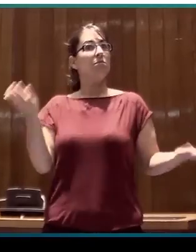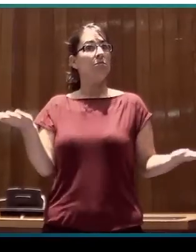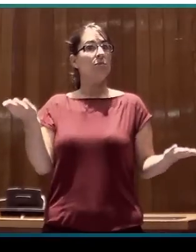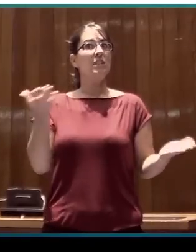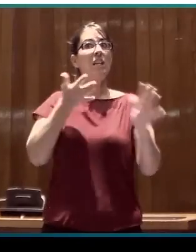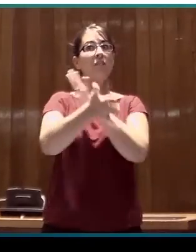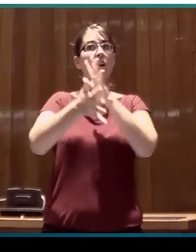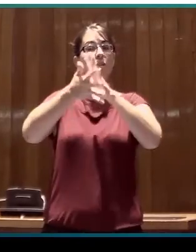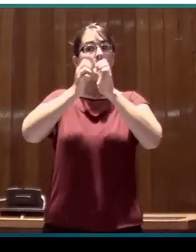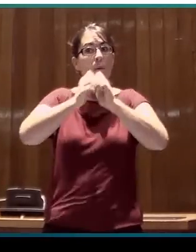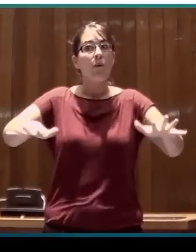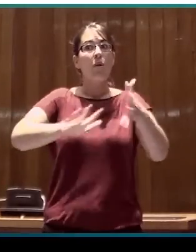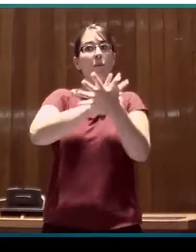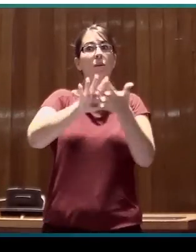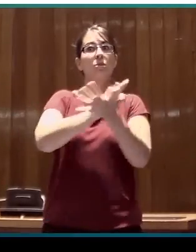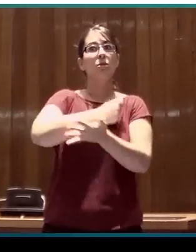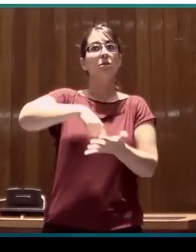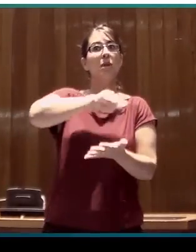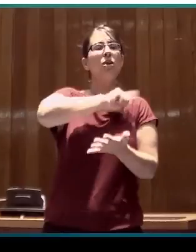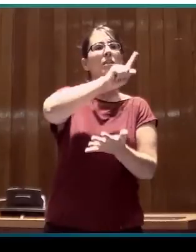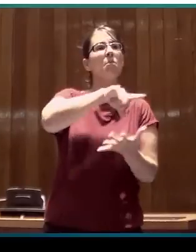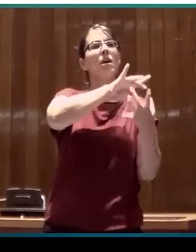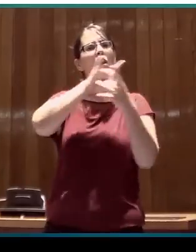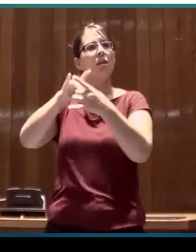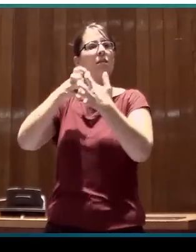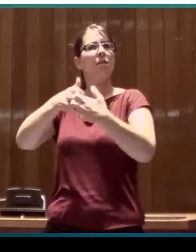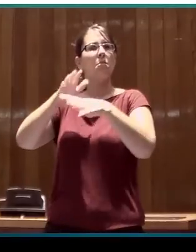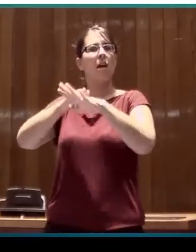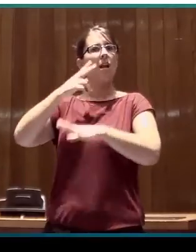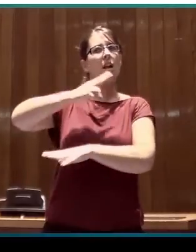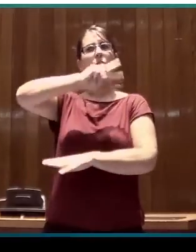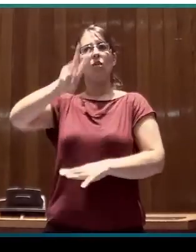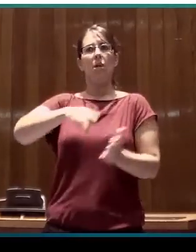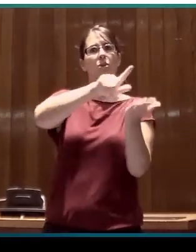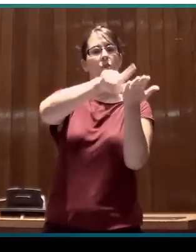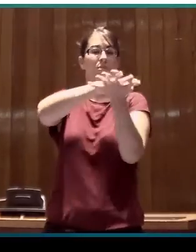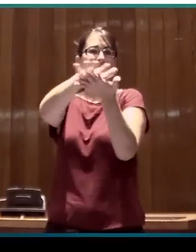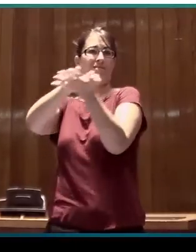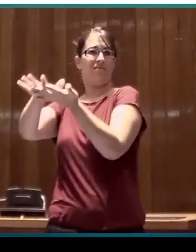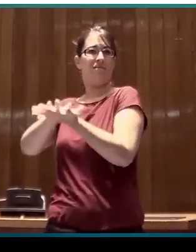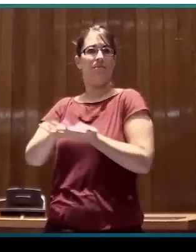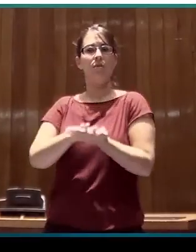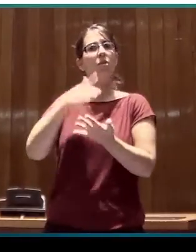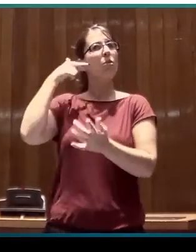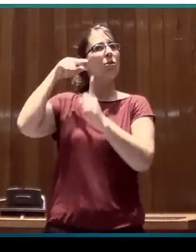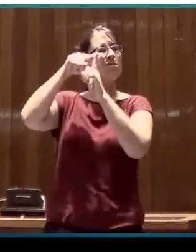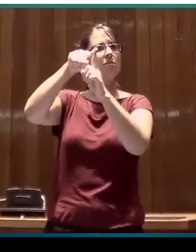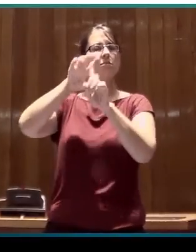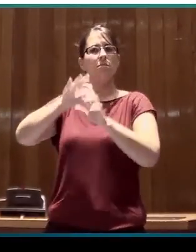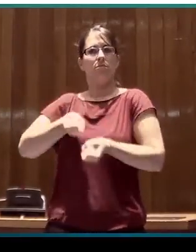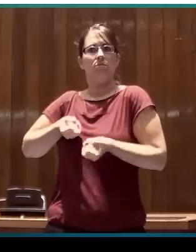del conocimiento y el reconocimiento de las lenguas de signos como vehículos de expresión y